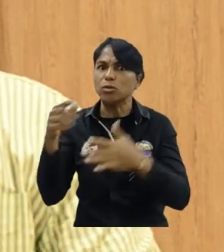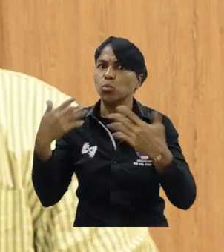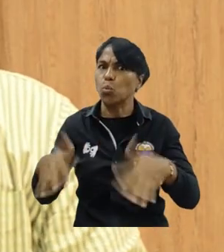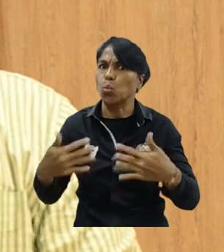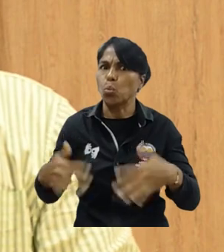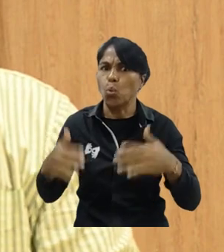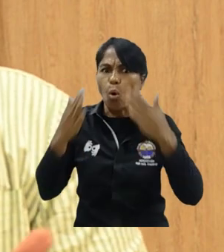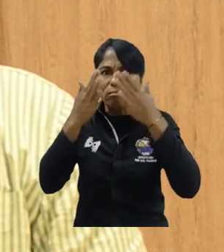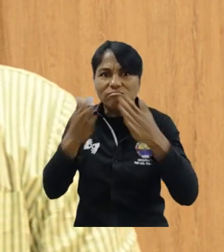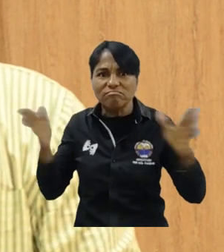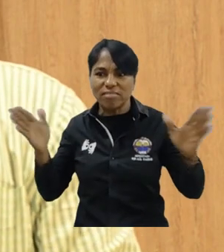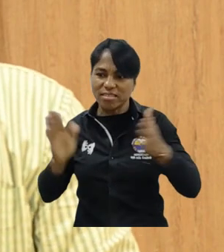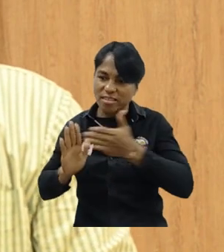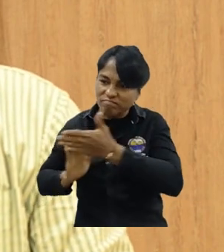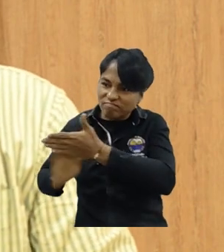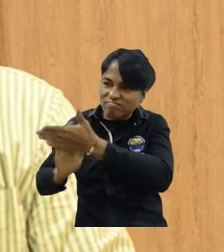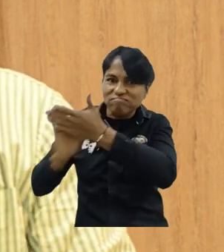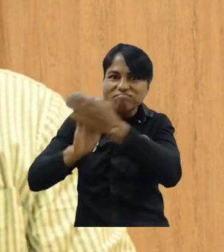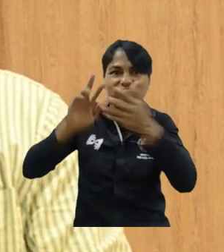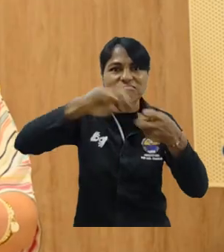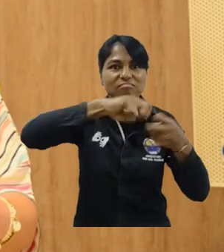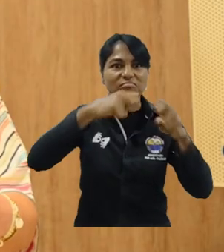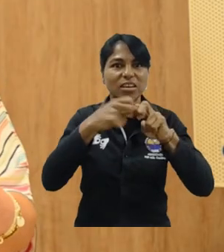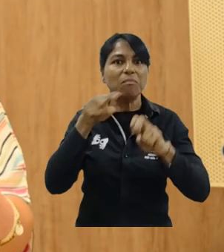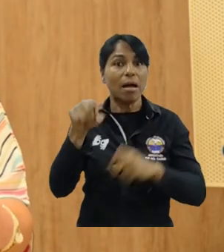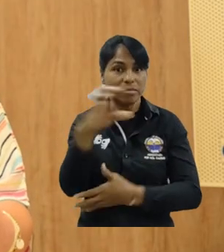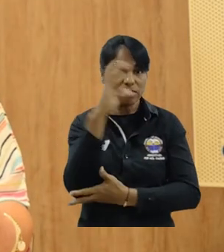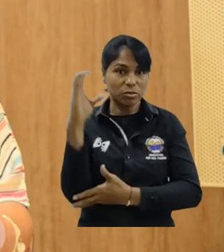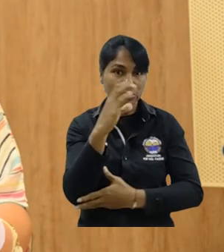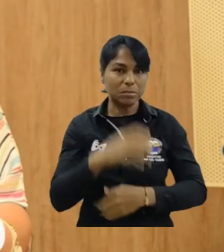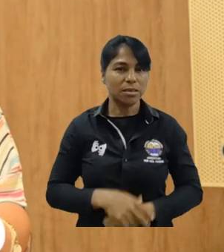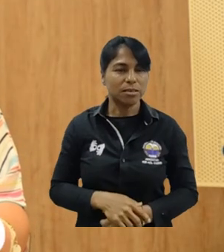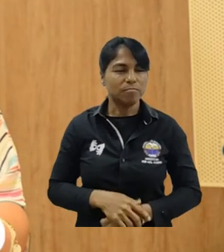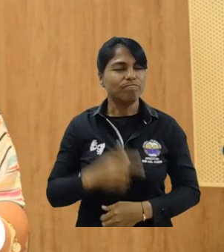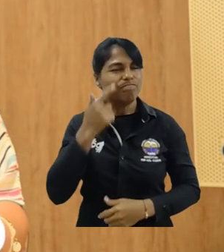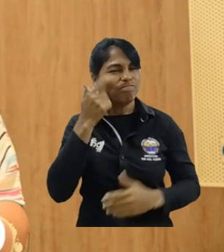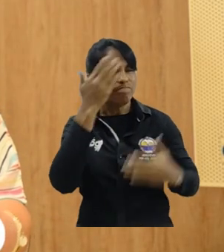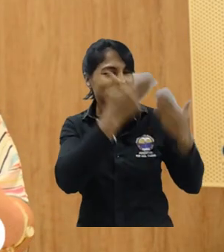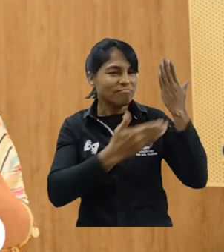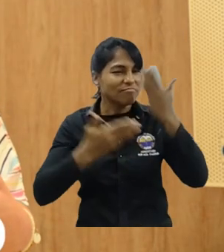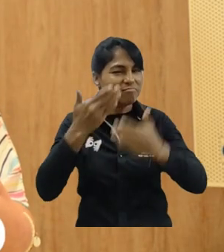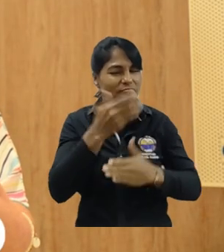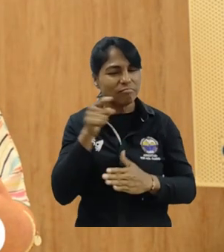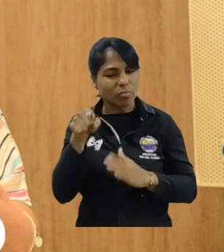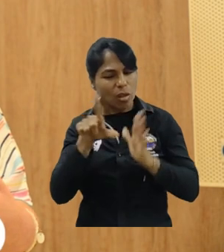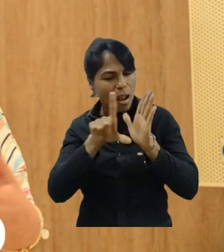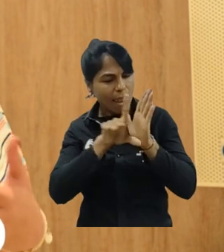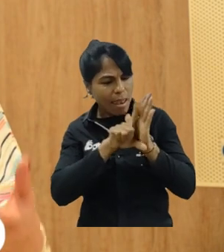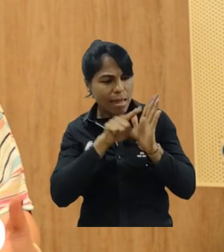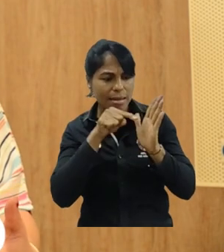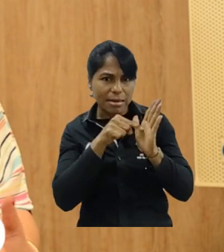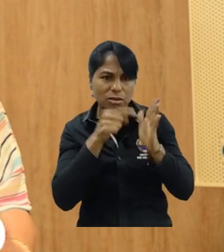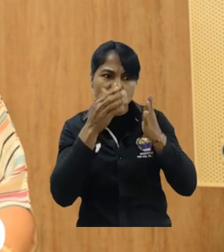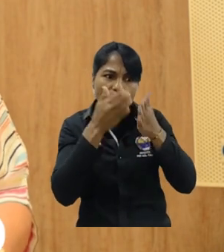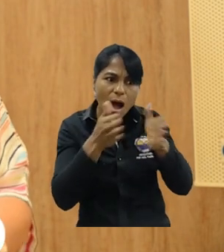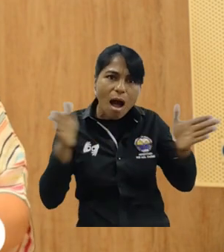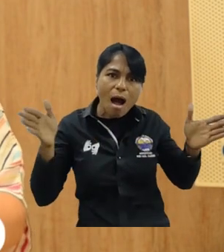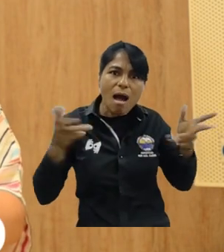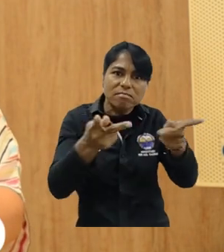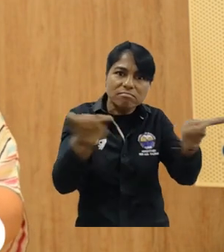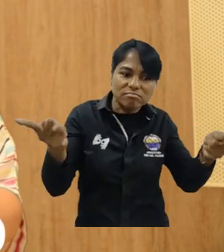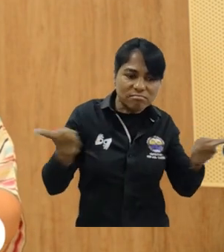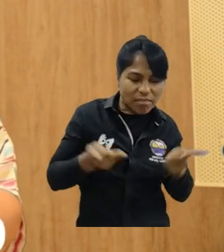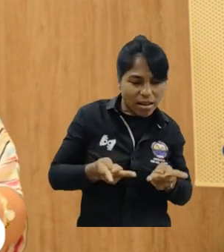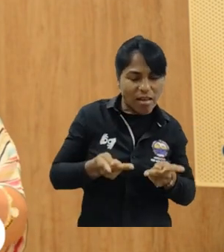grande para la resolución de los conflictos en el país. Porque hemos podido analizar que también la ley ha permitido abrir un espacio para